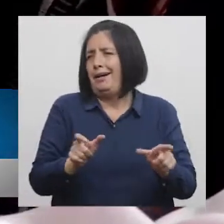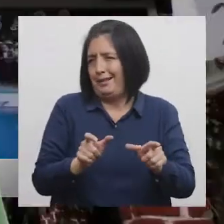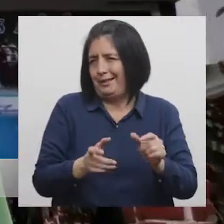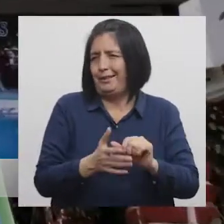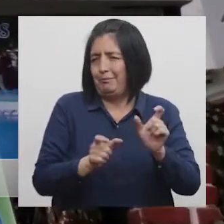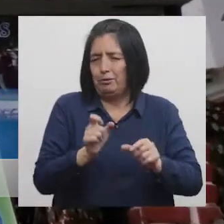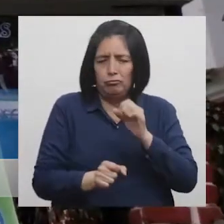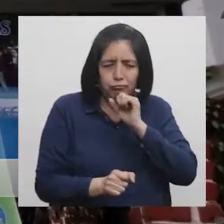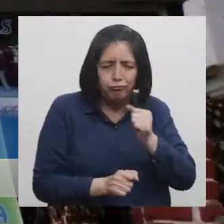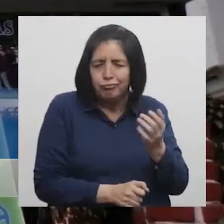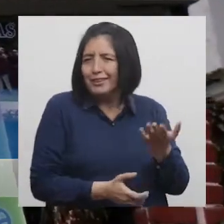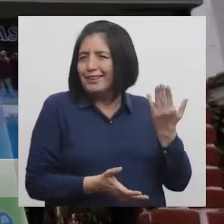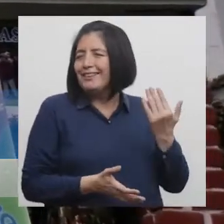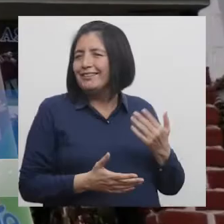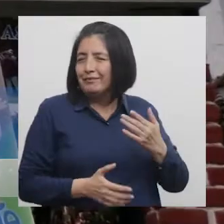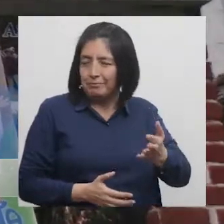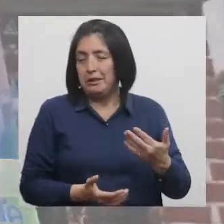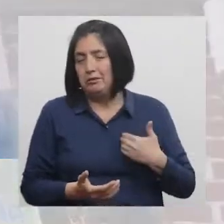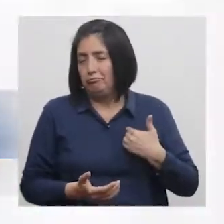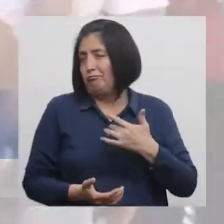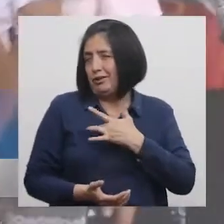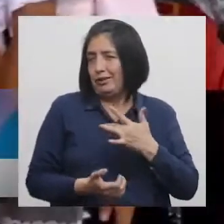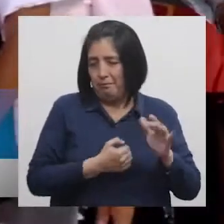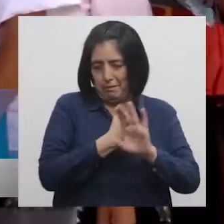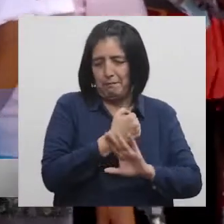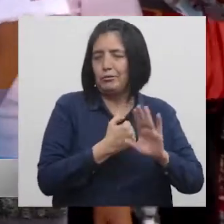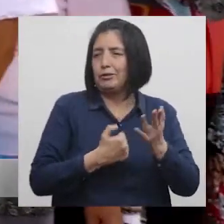del ayer y así sentirse más protegidos.